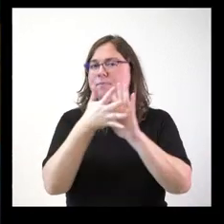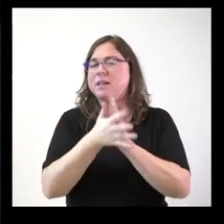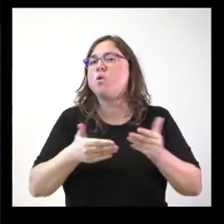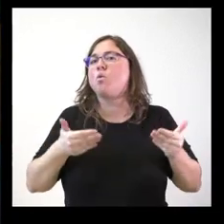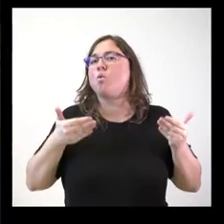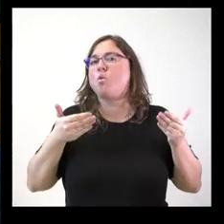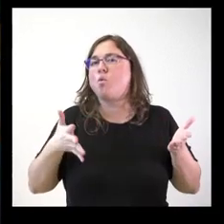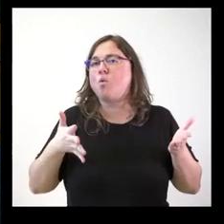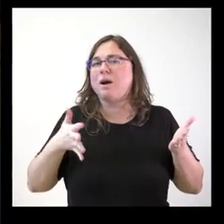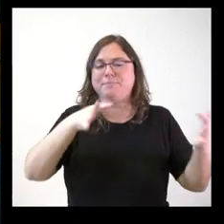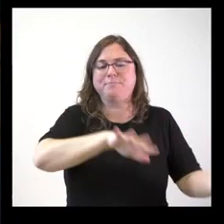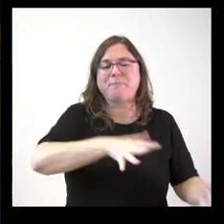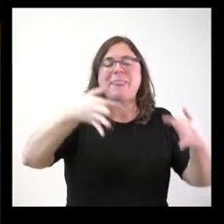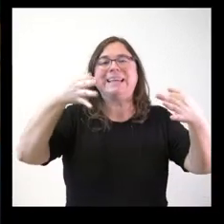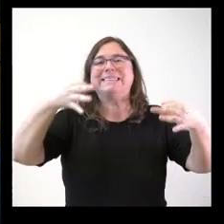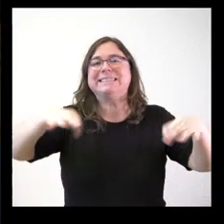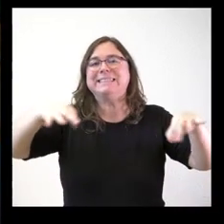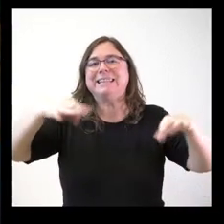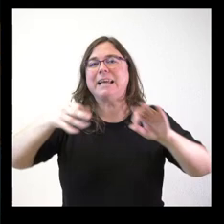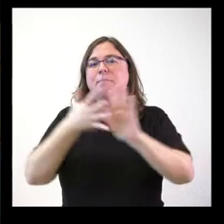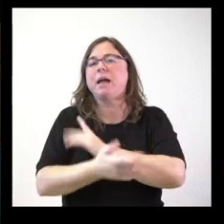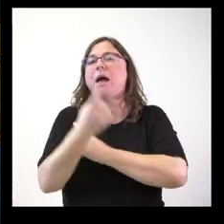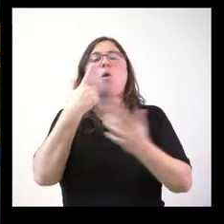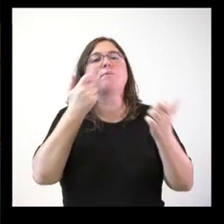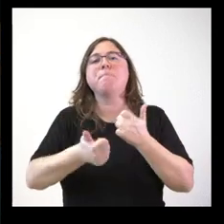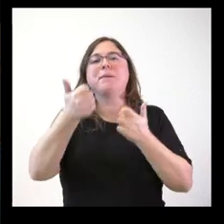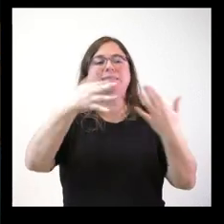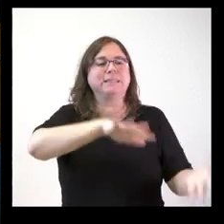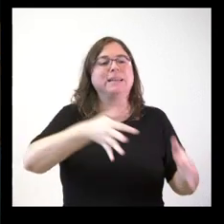esas simplificaciones administrativas, algunas de las más destacadas.